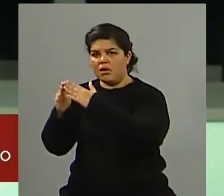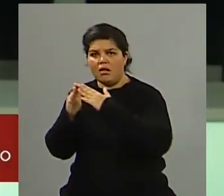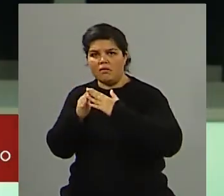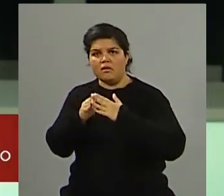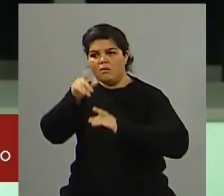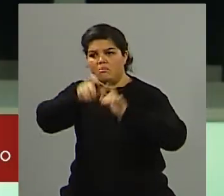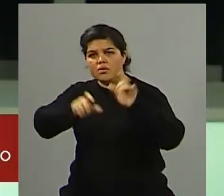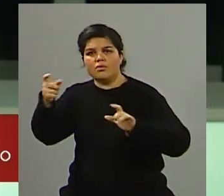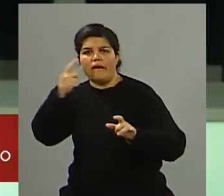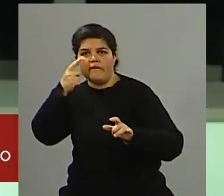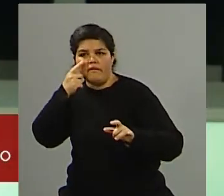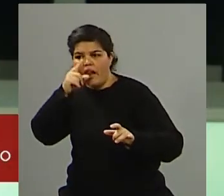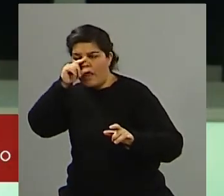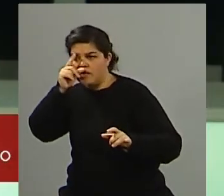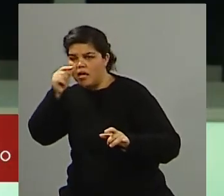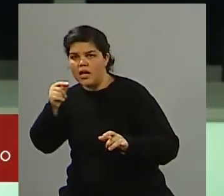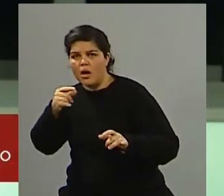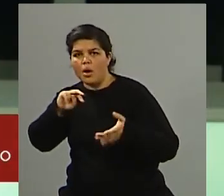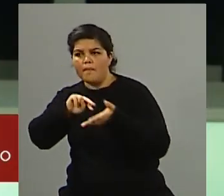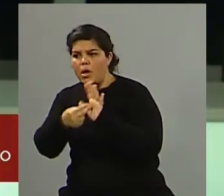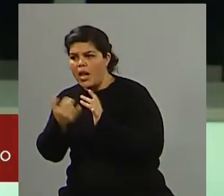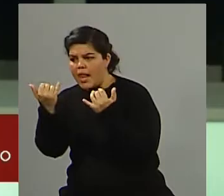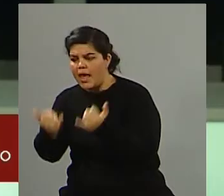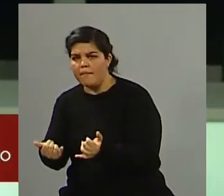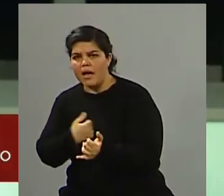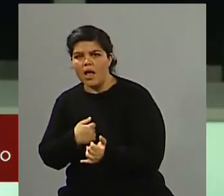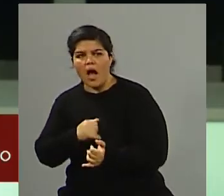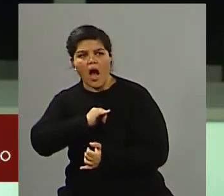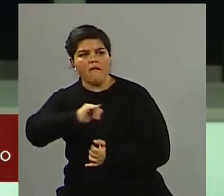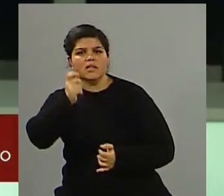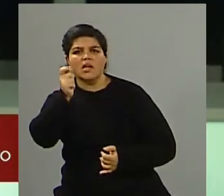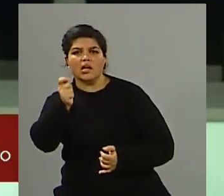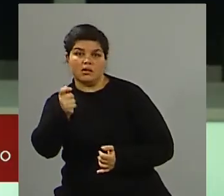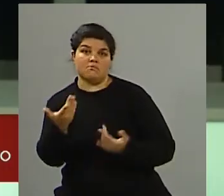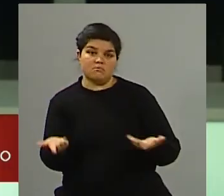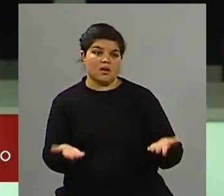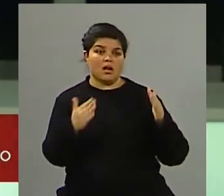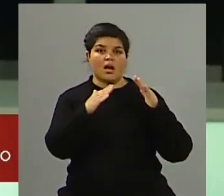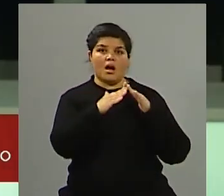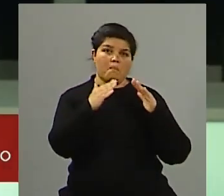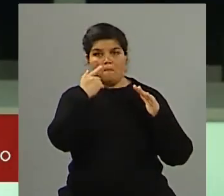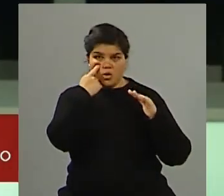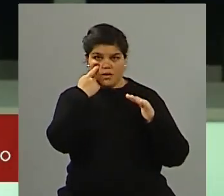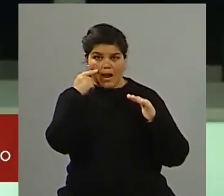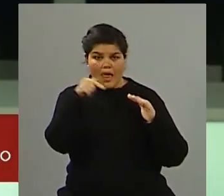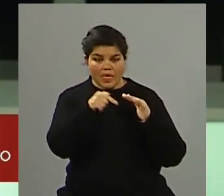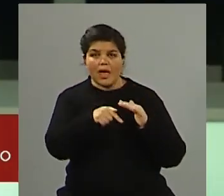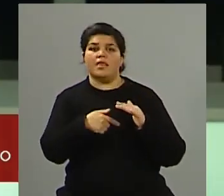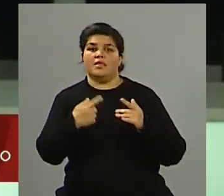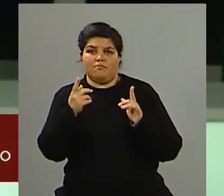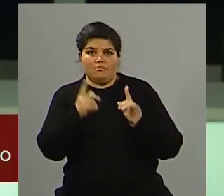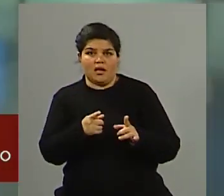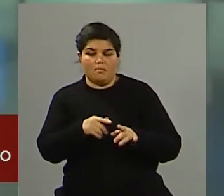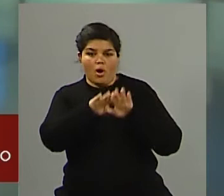cada una de las problemáticas que tiene. Así que, primero, ordenar el desorden que hoy día reina, ordenar las cuentas municipales.